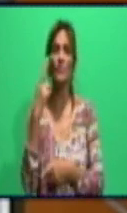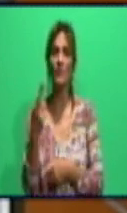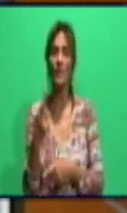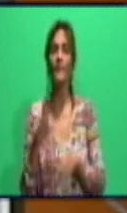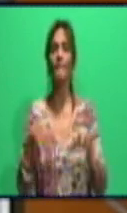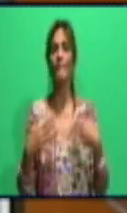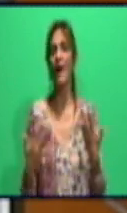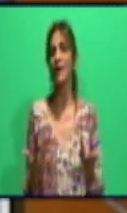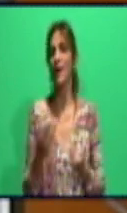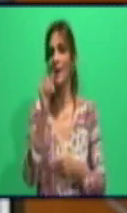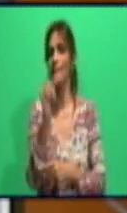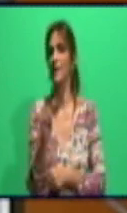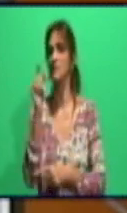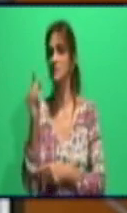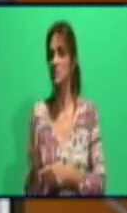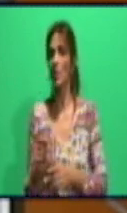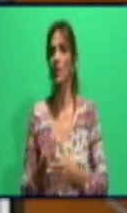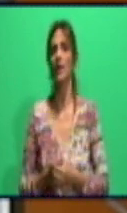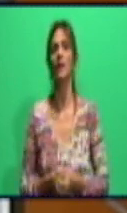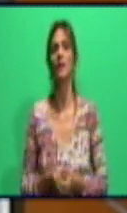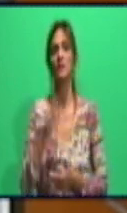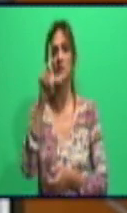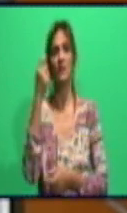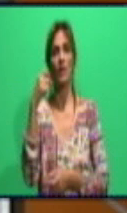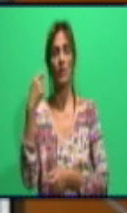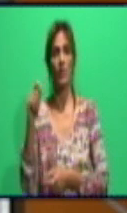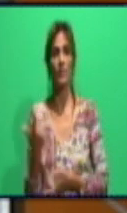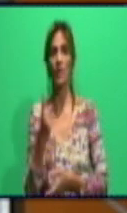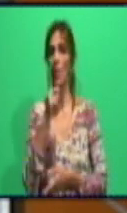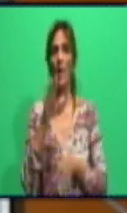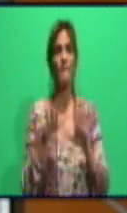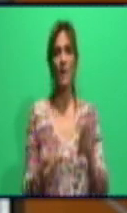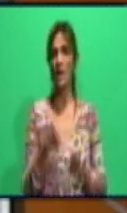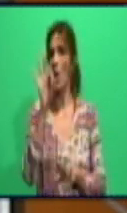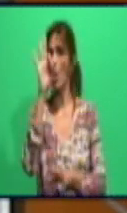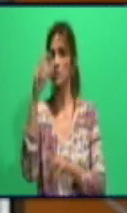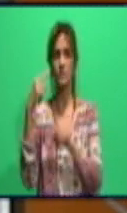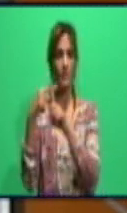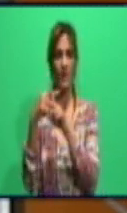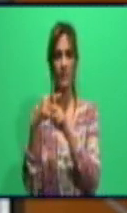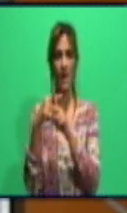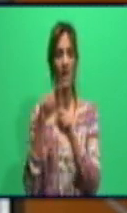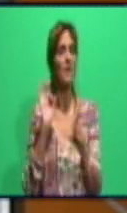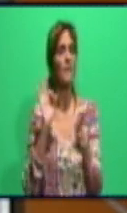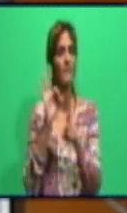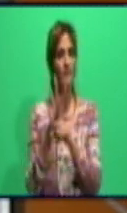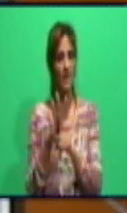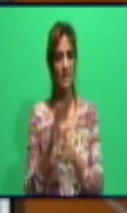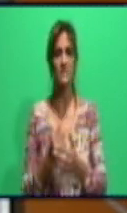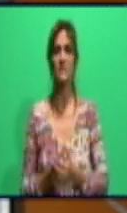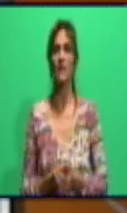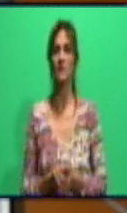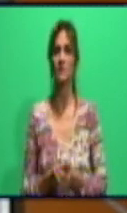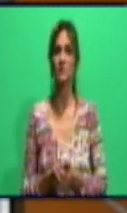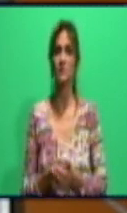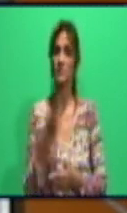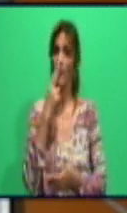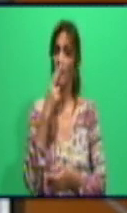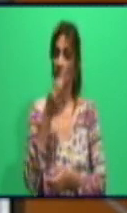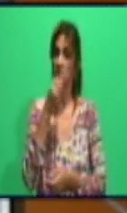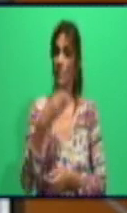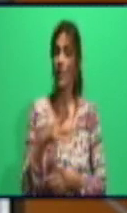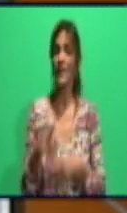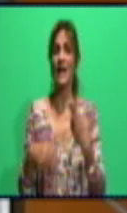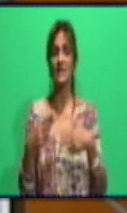posibilidad, todas las condiciones en la oficina, no esperan el horario de apertura, pues se ha reducido toda la jornada y están haciendo